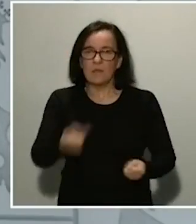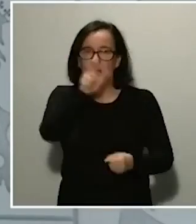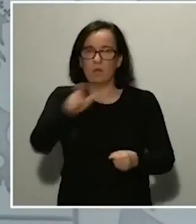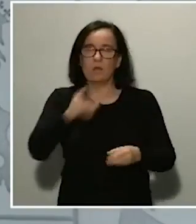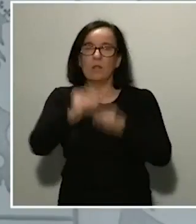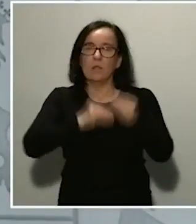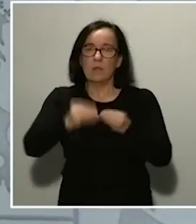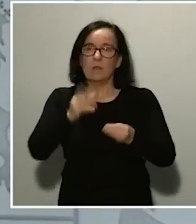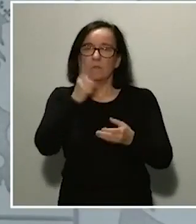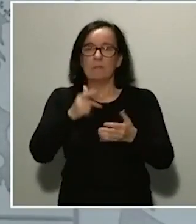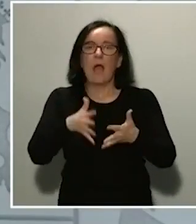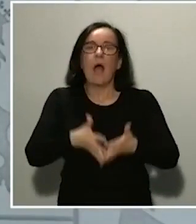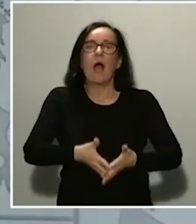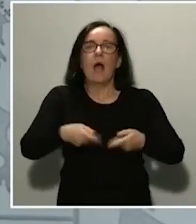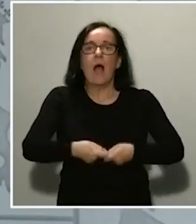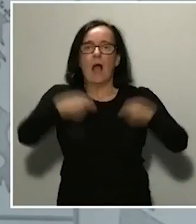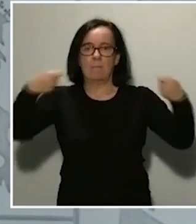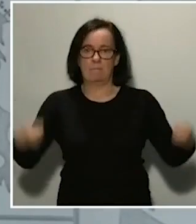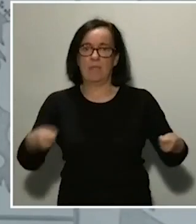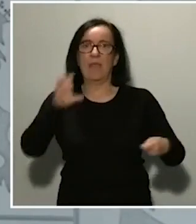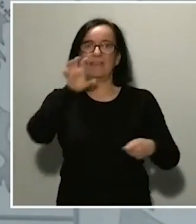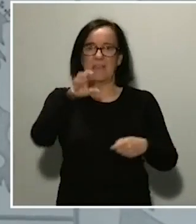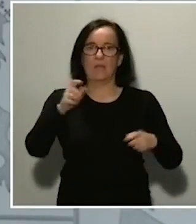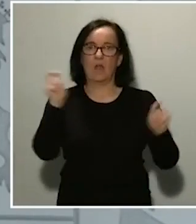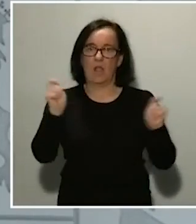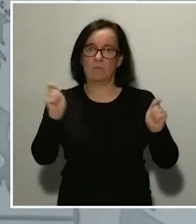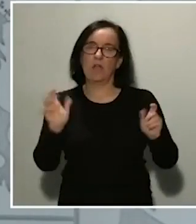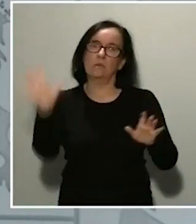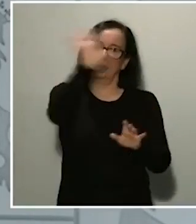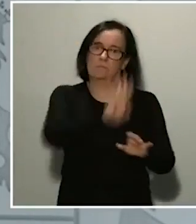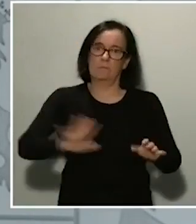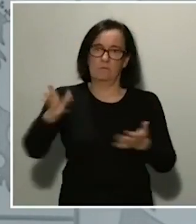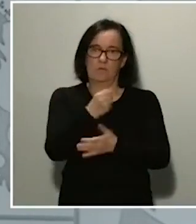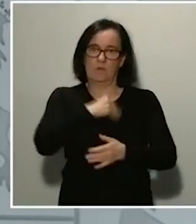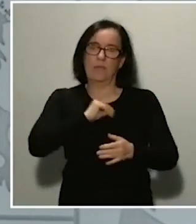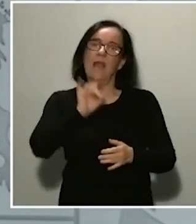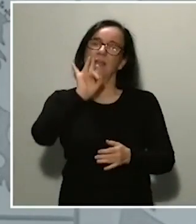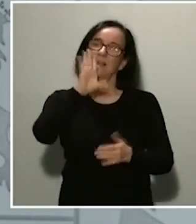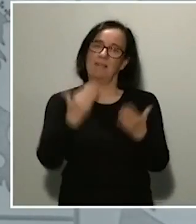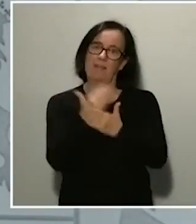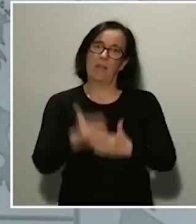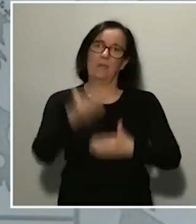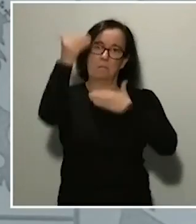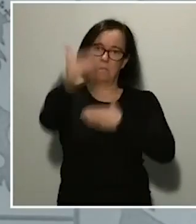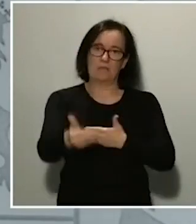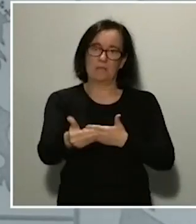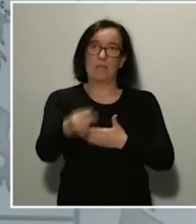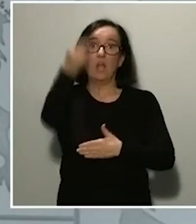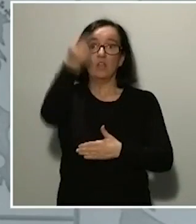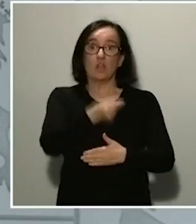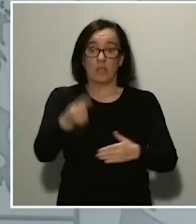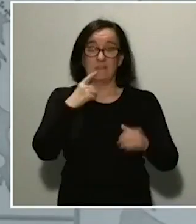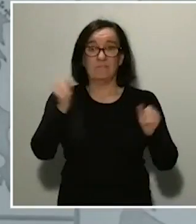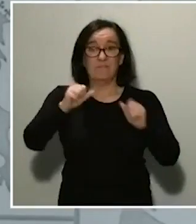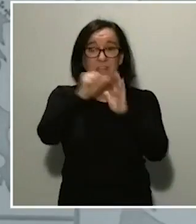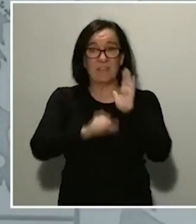ampliar el estado de alarma en todo el territorio nacional por otros 15 días. En total, de conformidad con el artículo